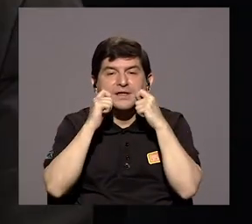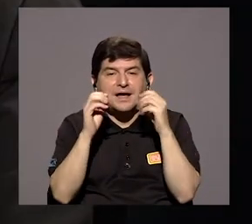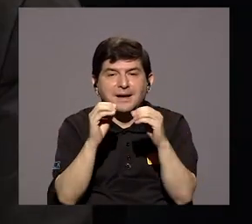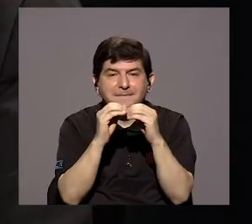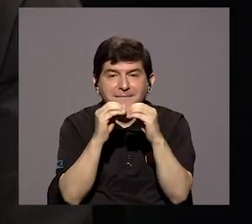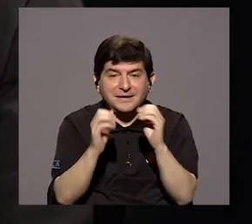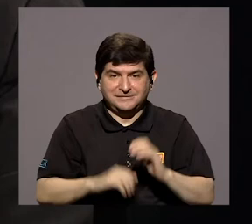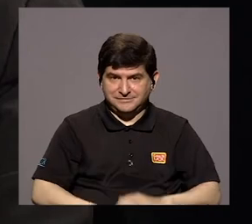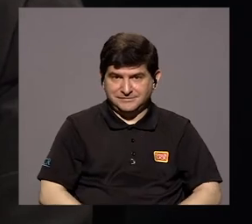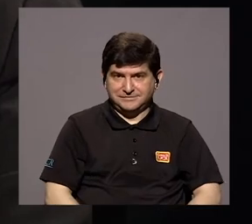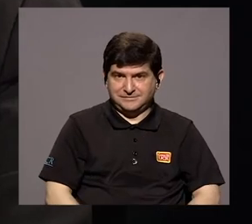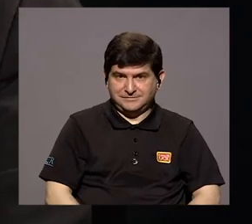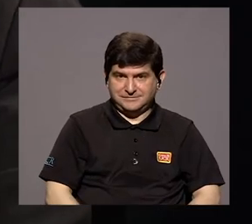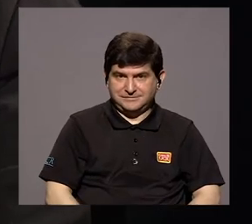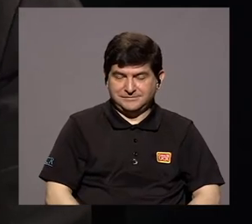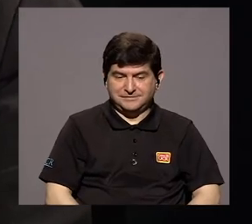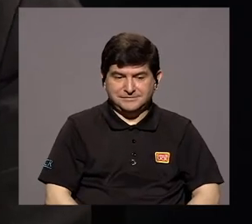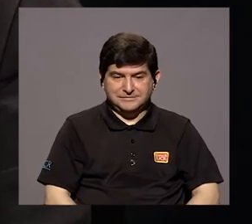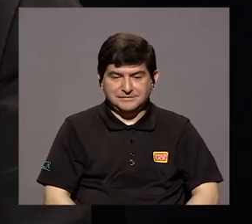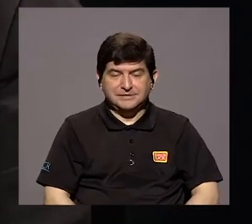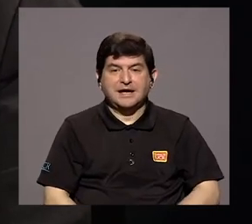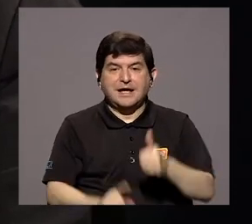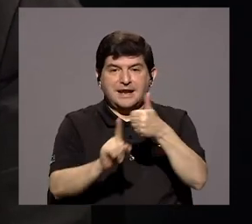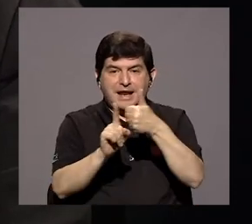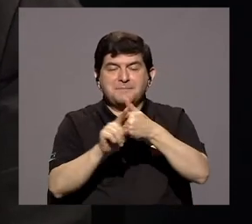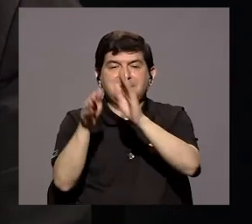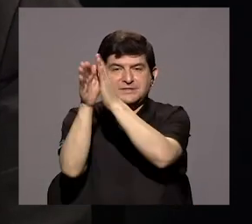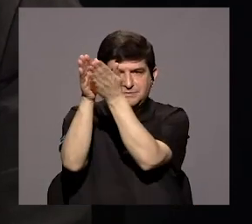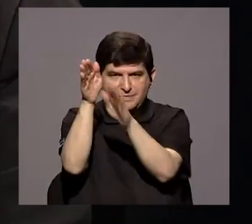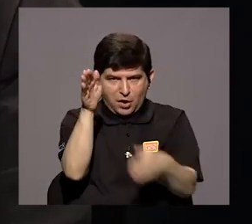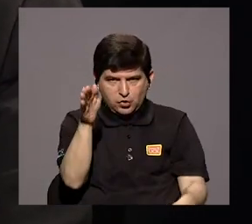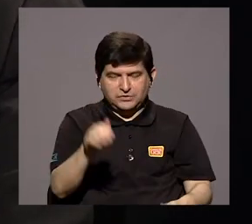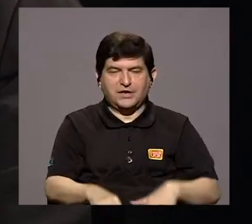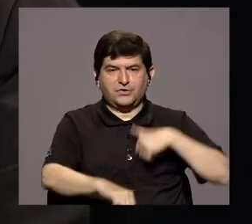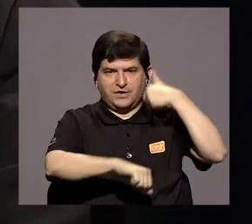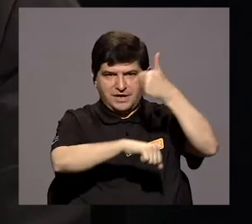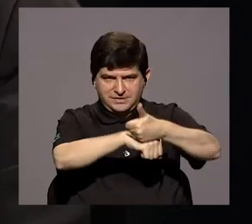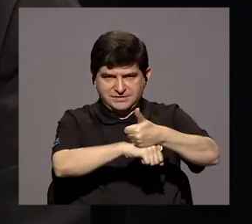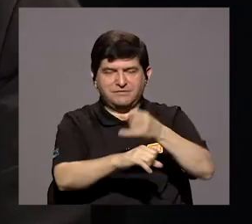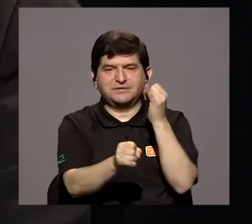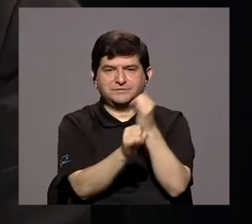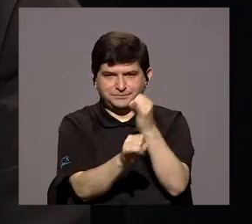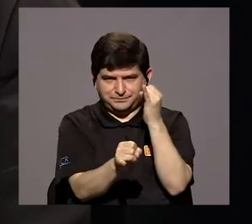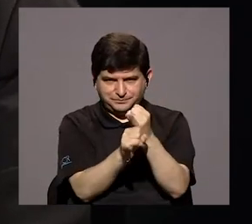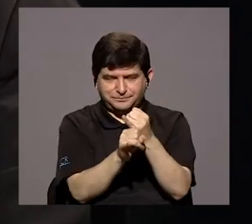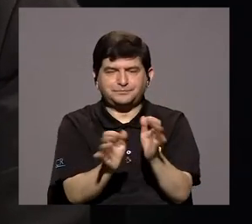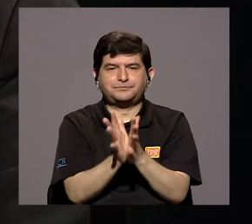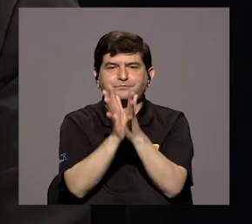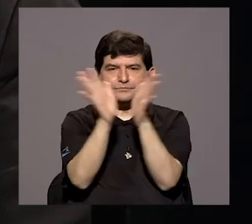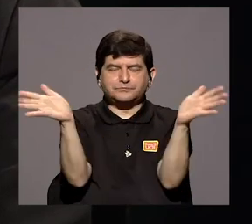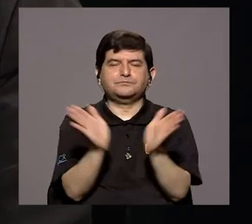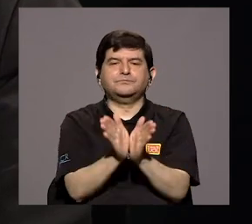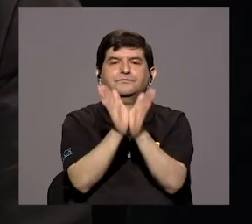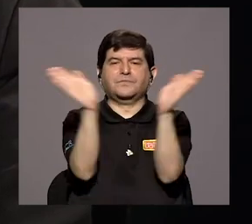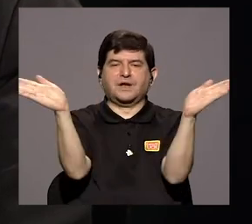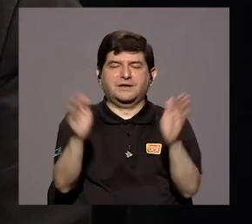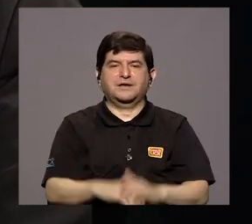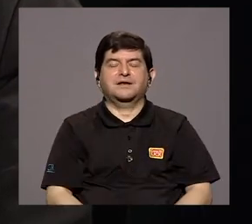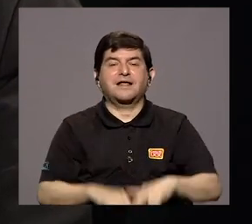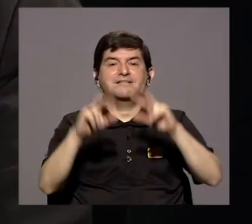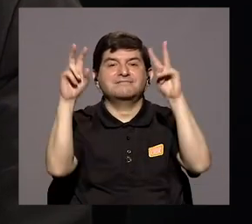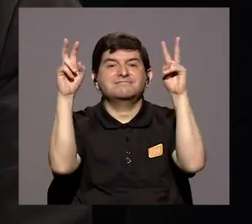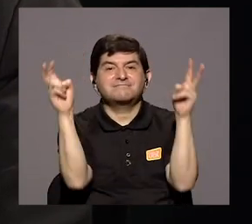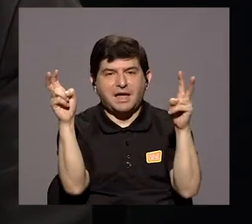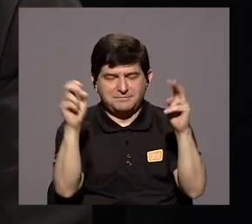Claro, la misma Contraloría General de la República estableció para las instituciones públicas en general un tema